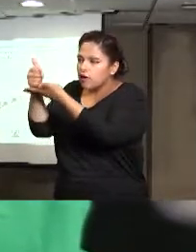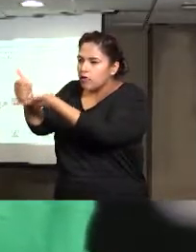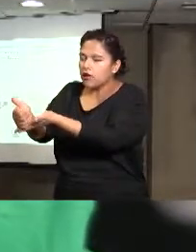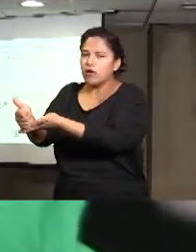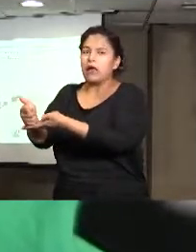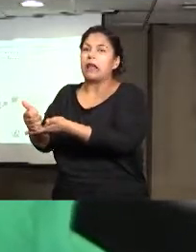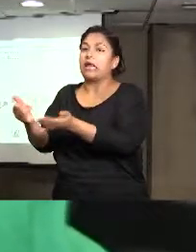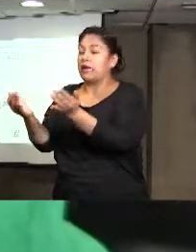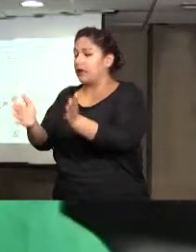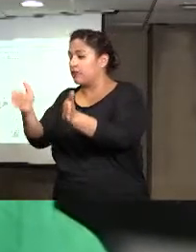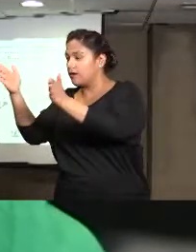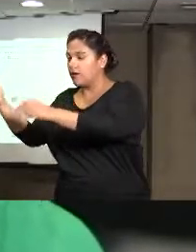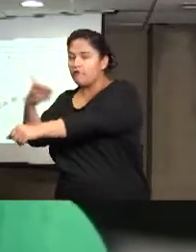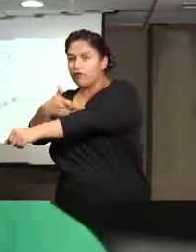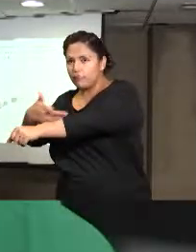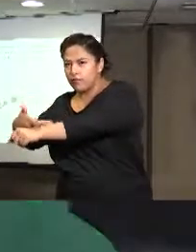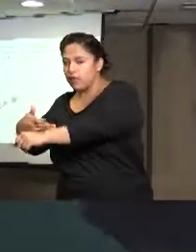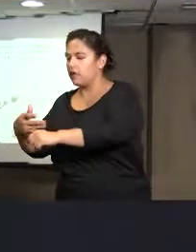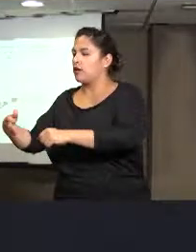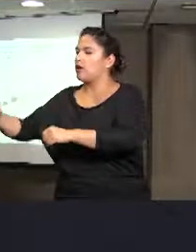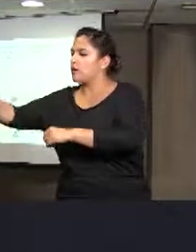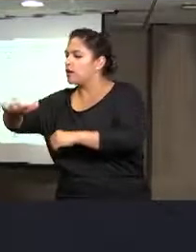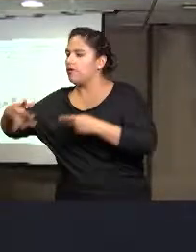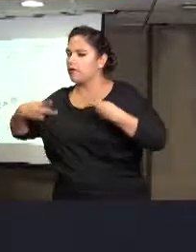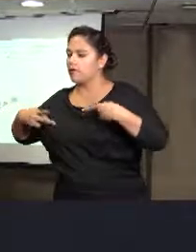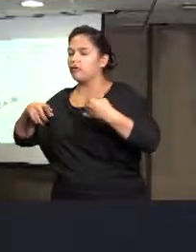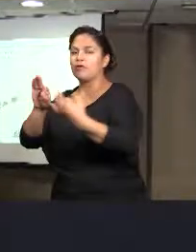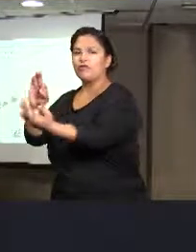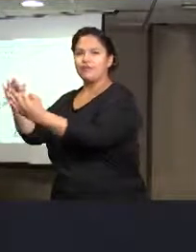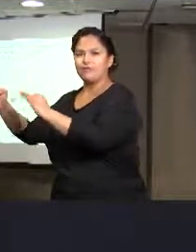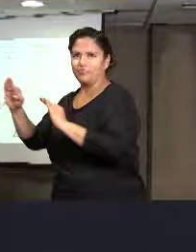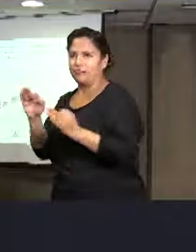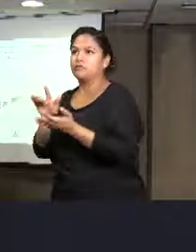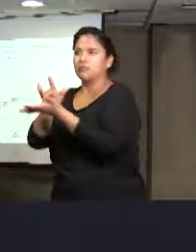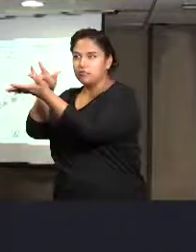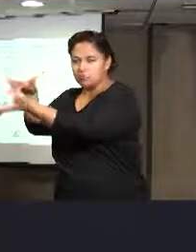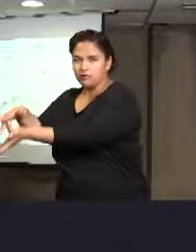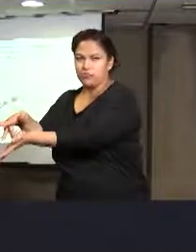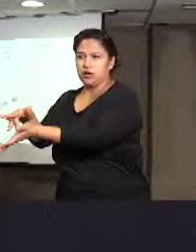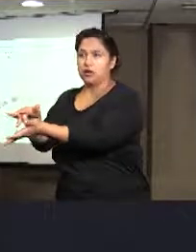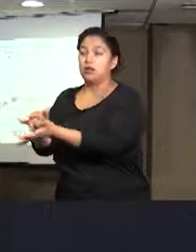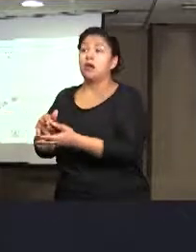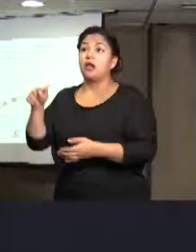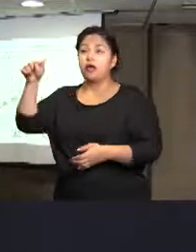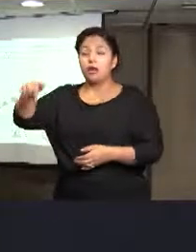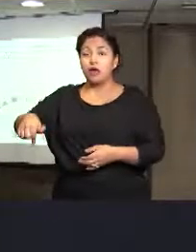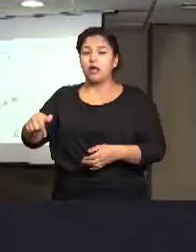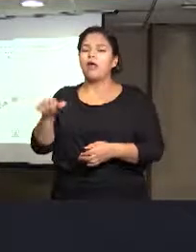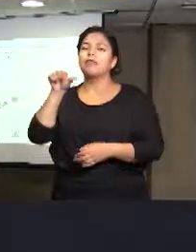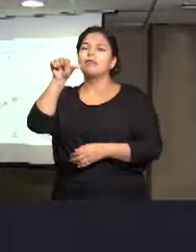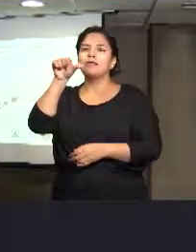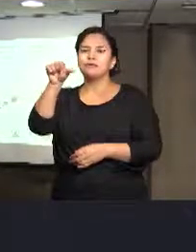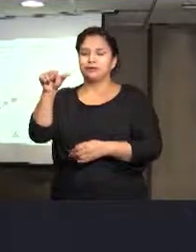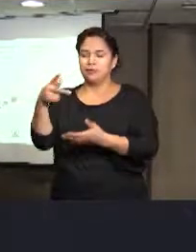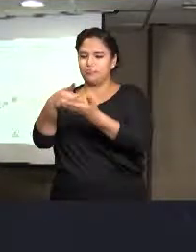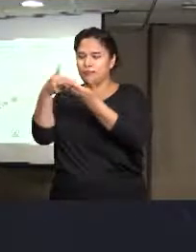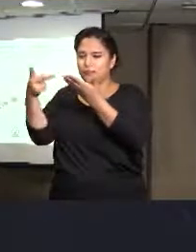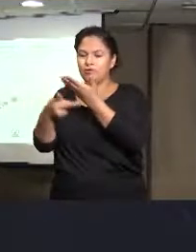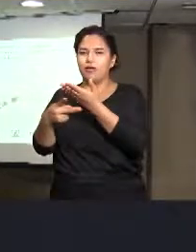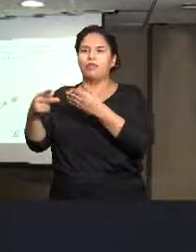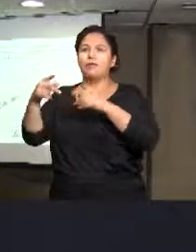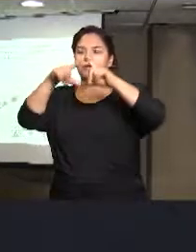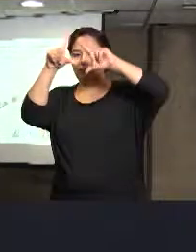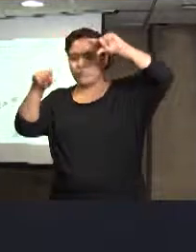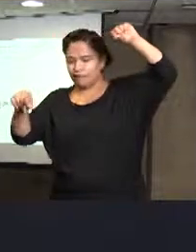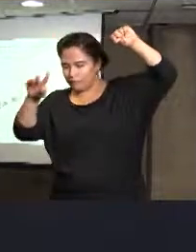familias y de sus comunidades. En este sentido, actualmente en nuestra organización operamos 16 programas sociales que brindan servicio a los